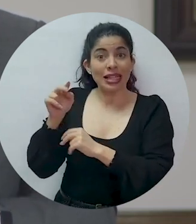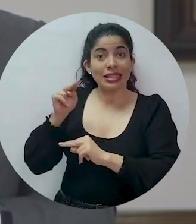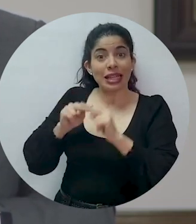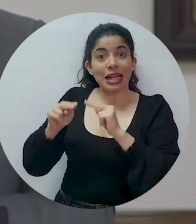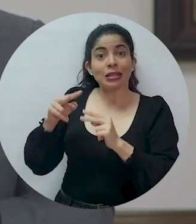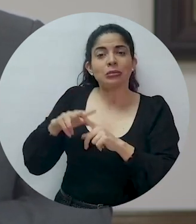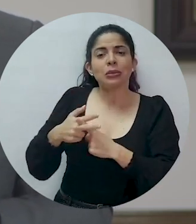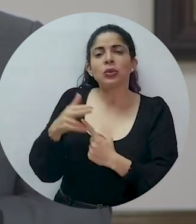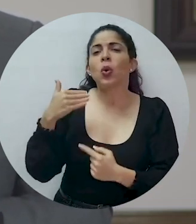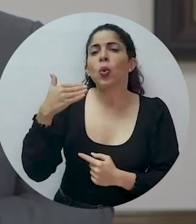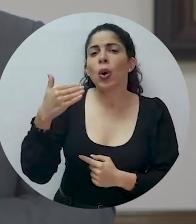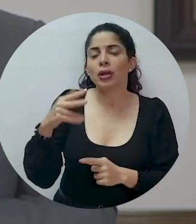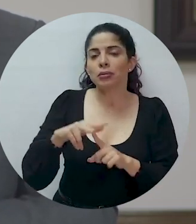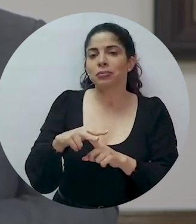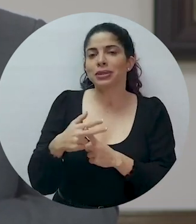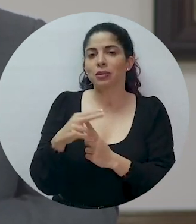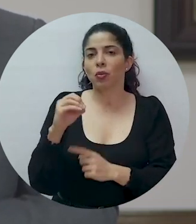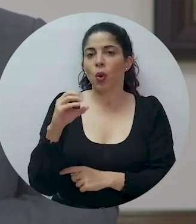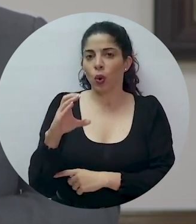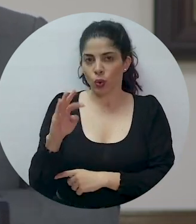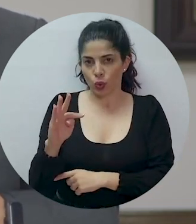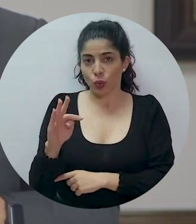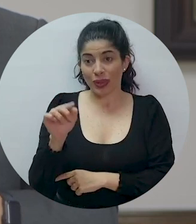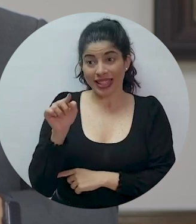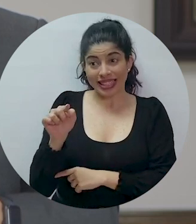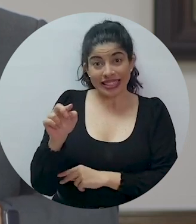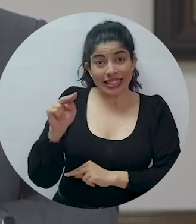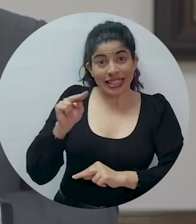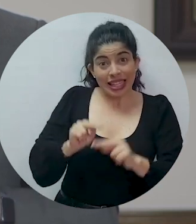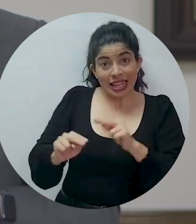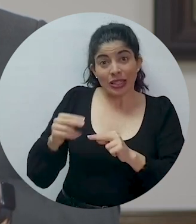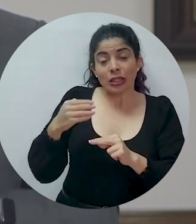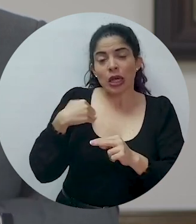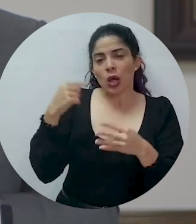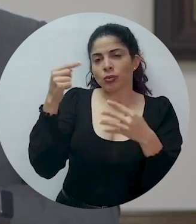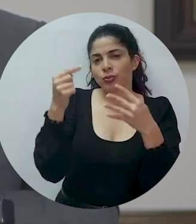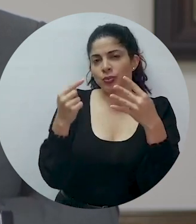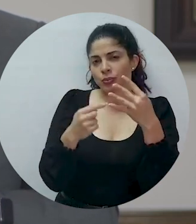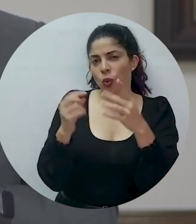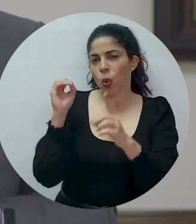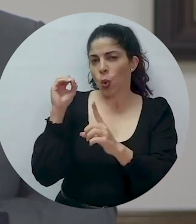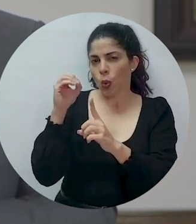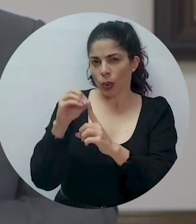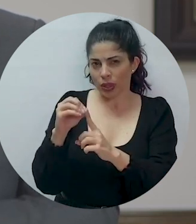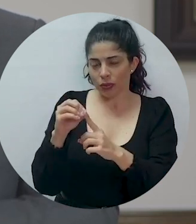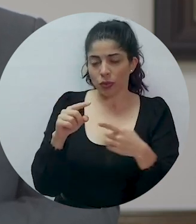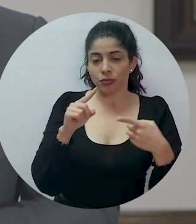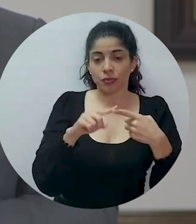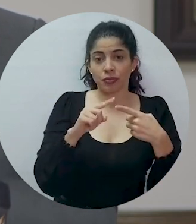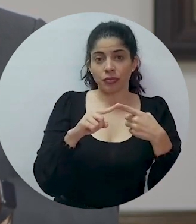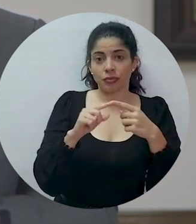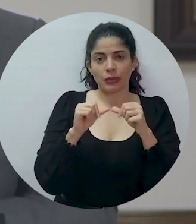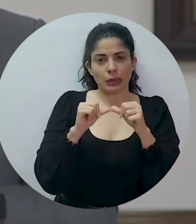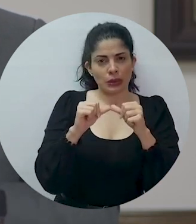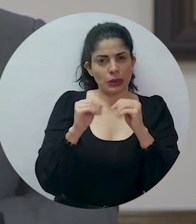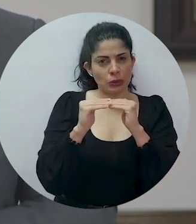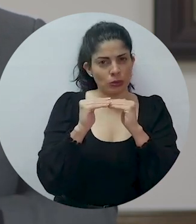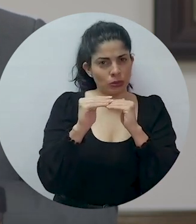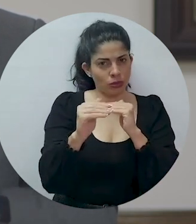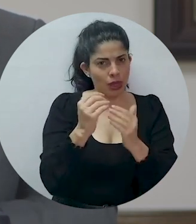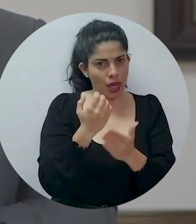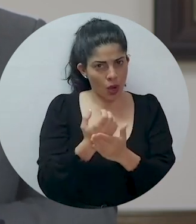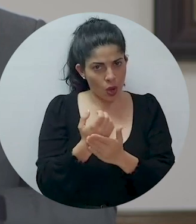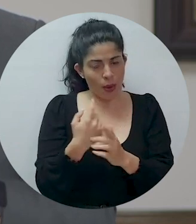negociación de inicios de octubre. Esa negociación tendrá cuatro objetivos esenciales. Mantener la